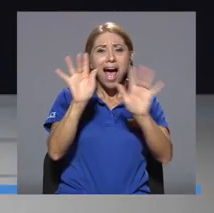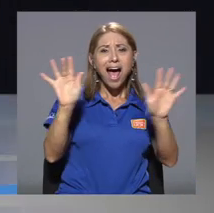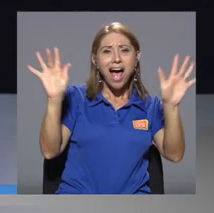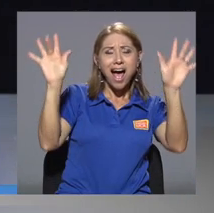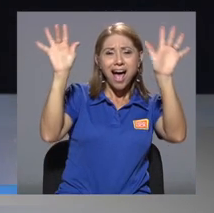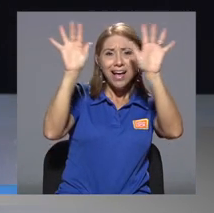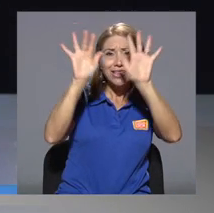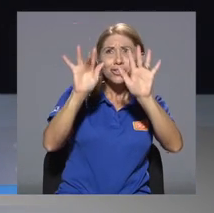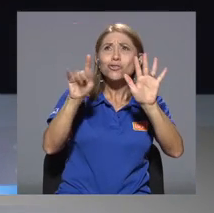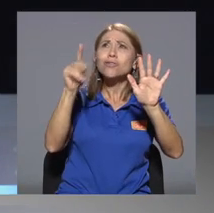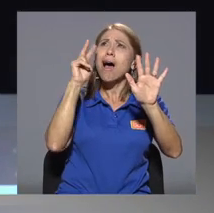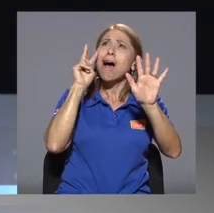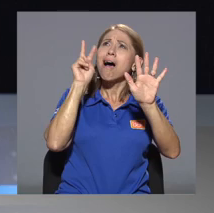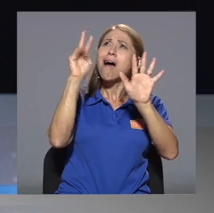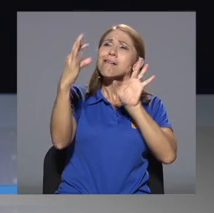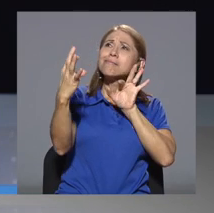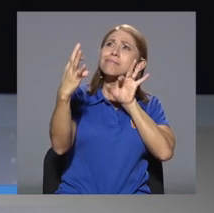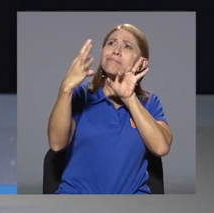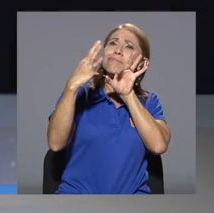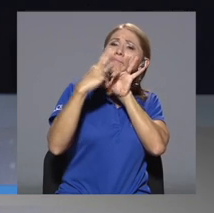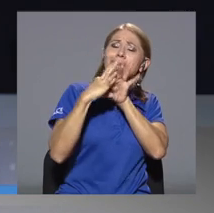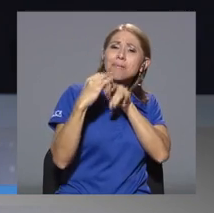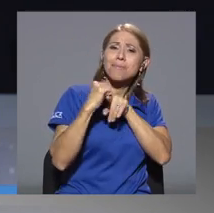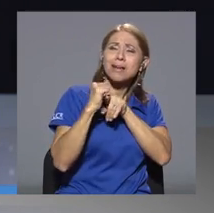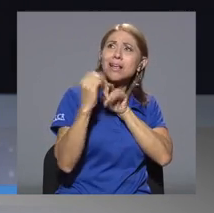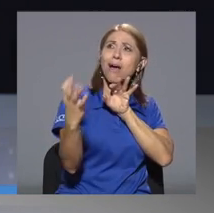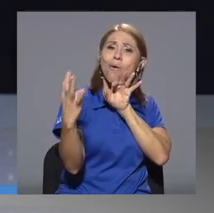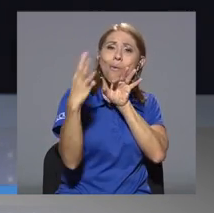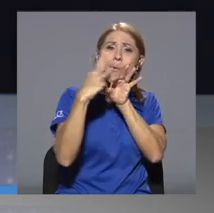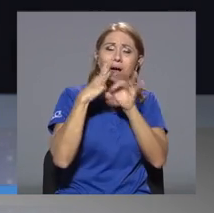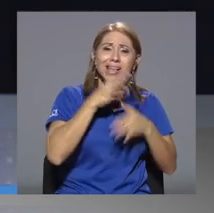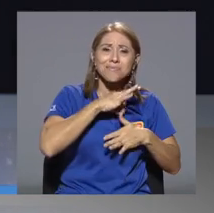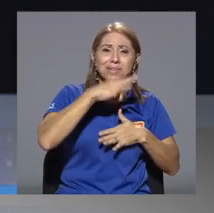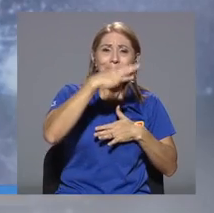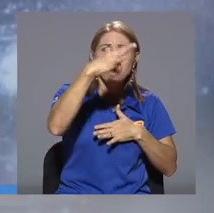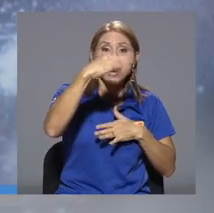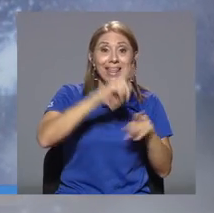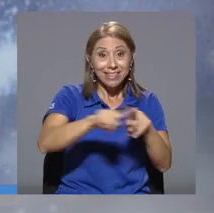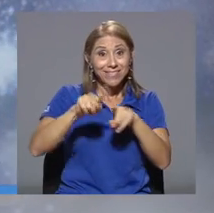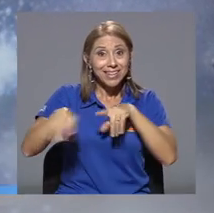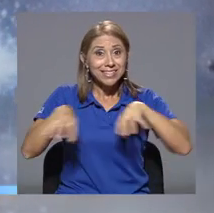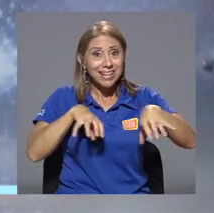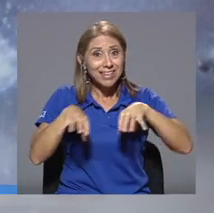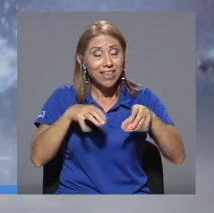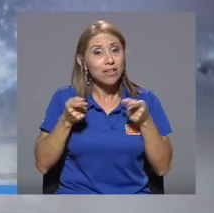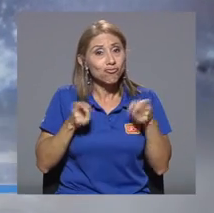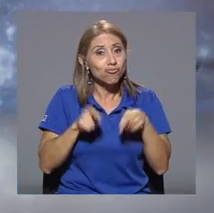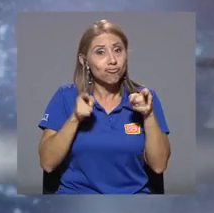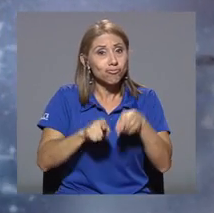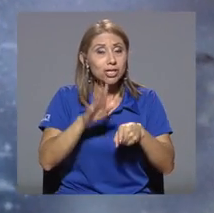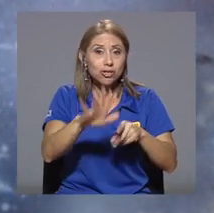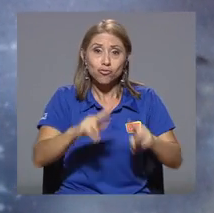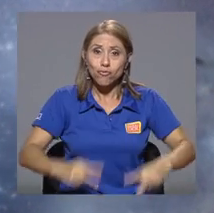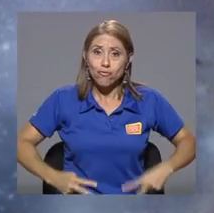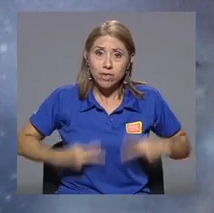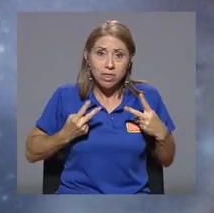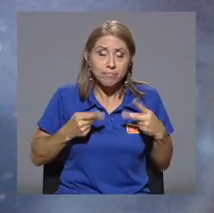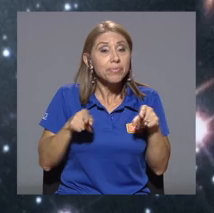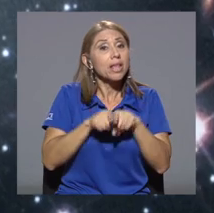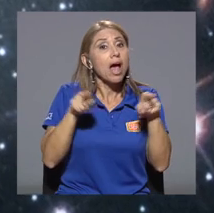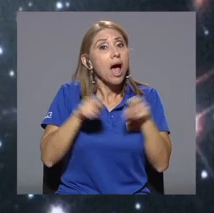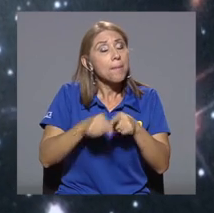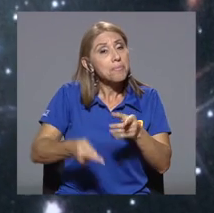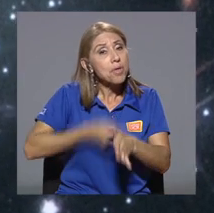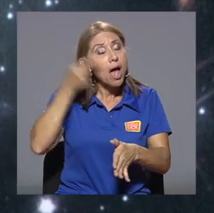encontrando alguna conexión práctica y hasta espiritual con diferentes actividades y hechos de su existencia, que incluso